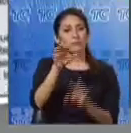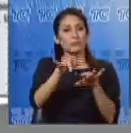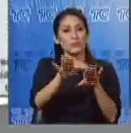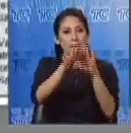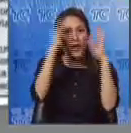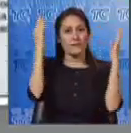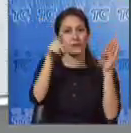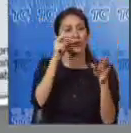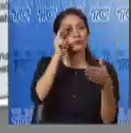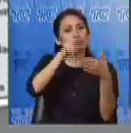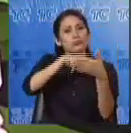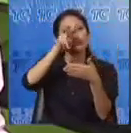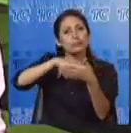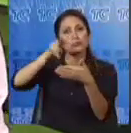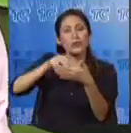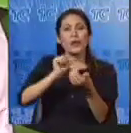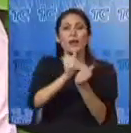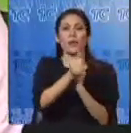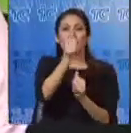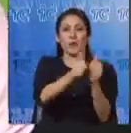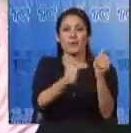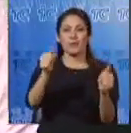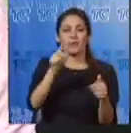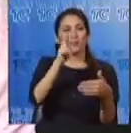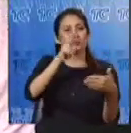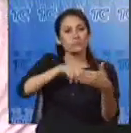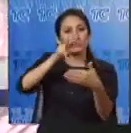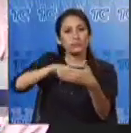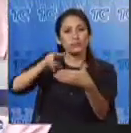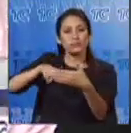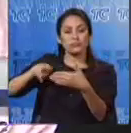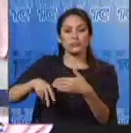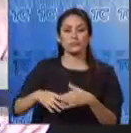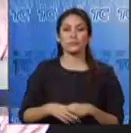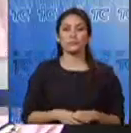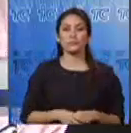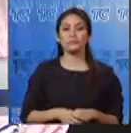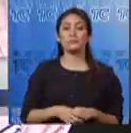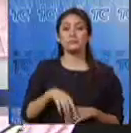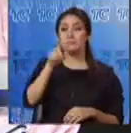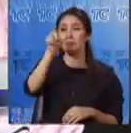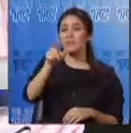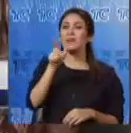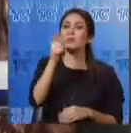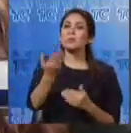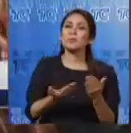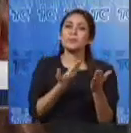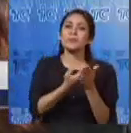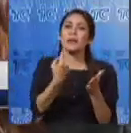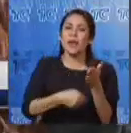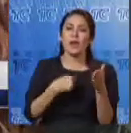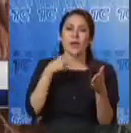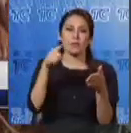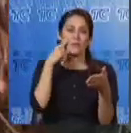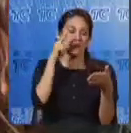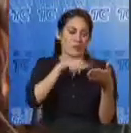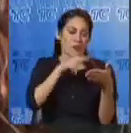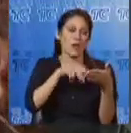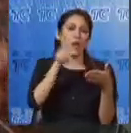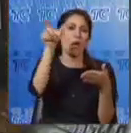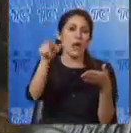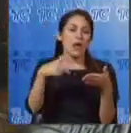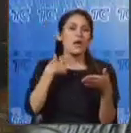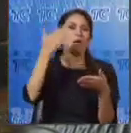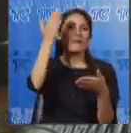que tomar en cuenta las propuestas que nos dan cada candidato, que sea bueno para el país. Este servicio permite conocer con